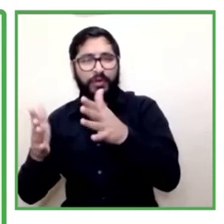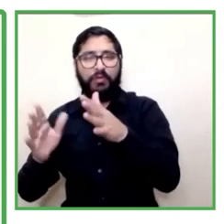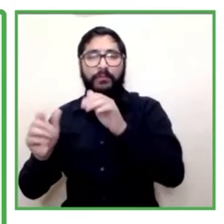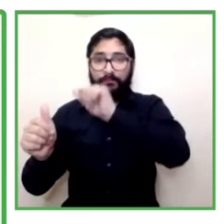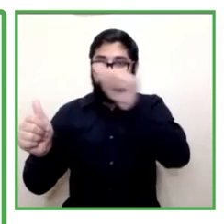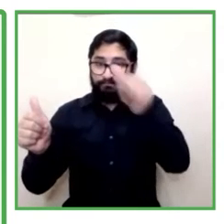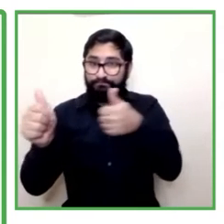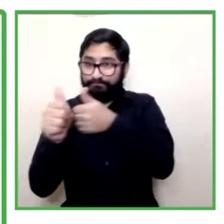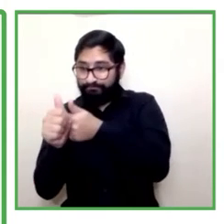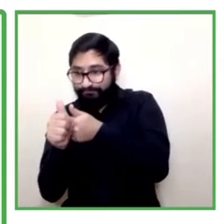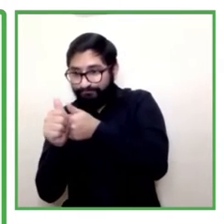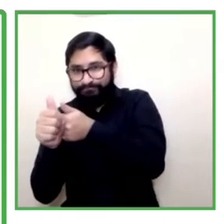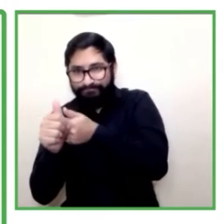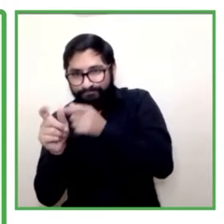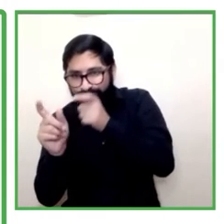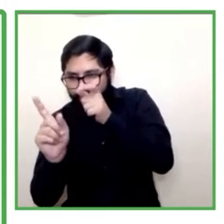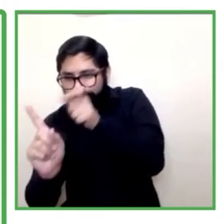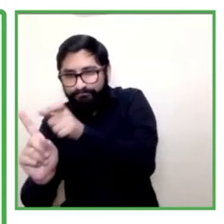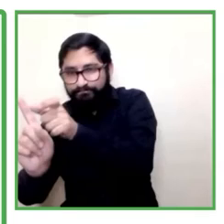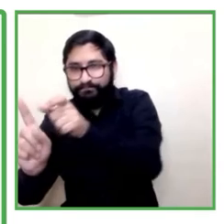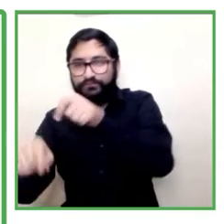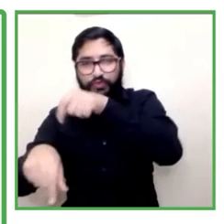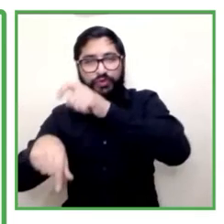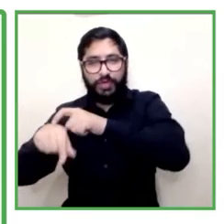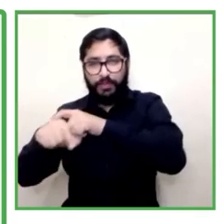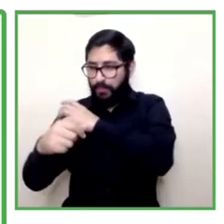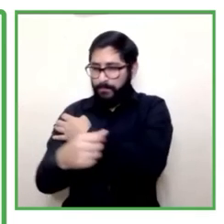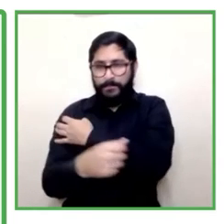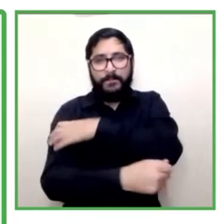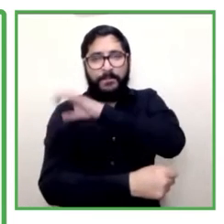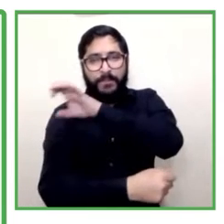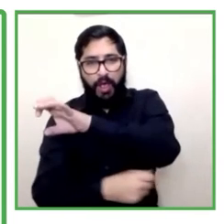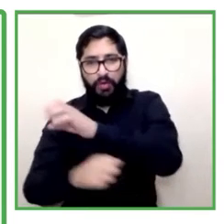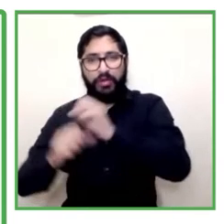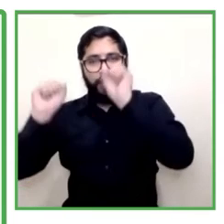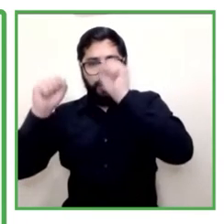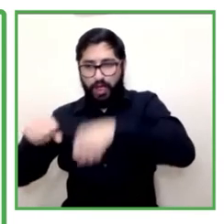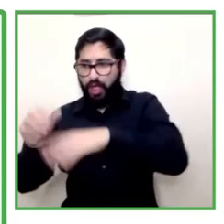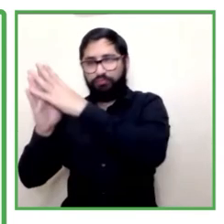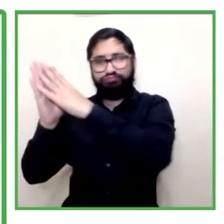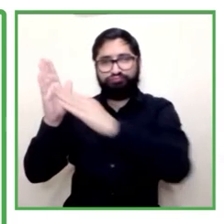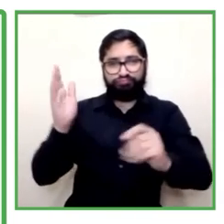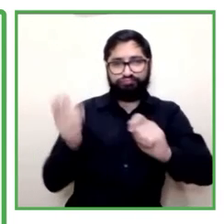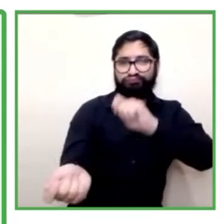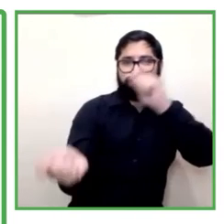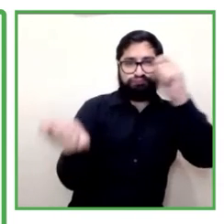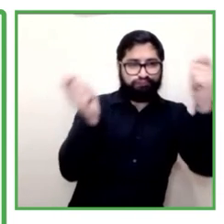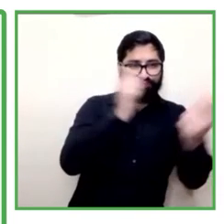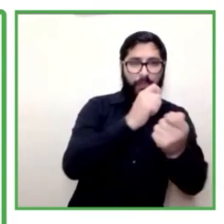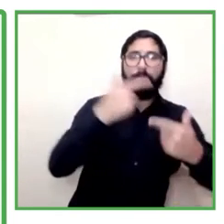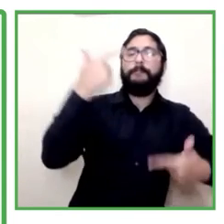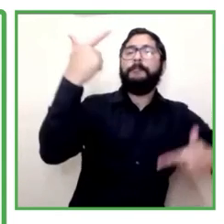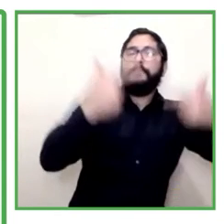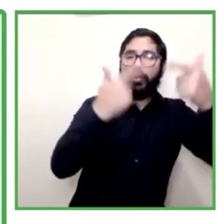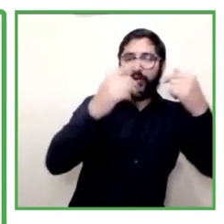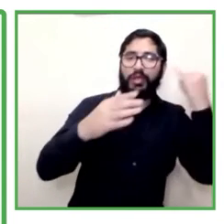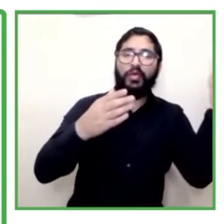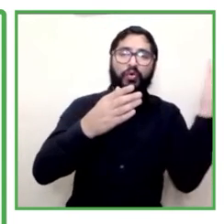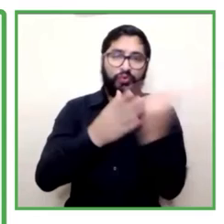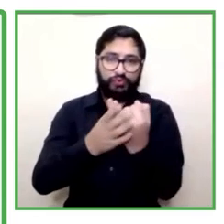modelos y políticas de inclusión el SENA ha sido un constante referente de apoyo y